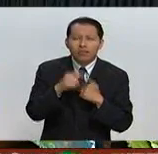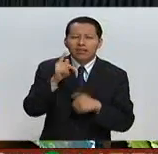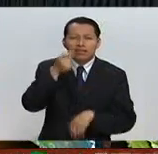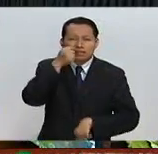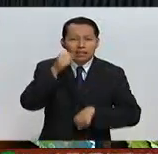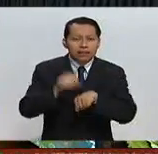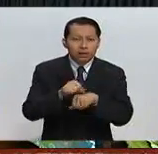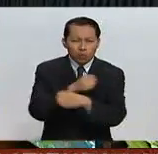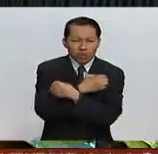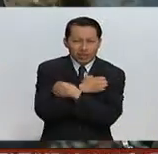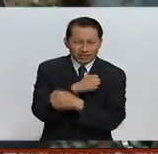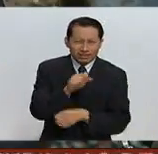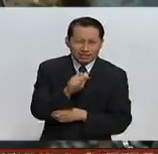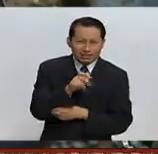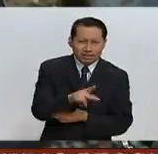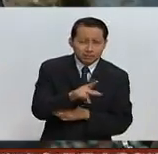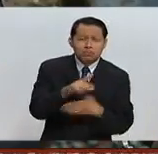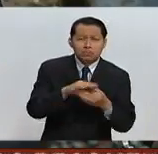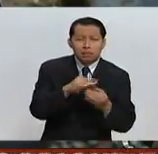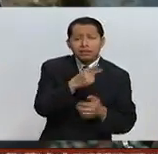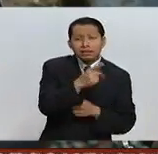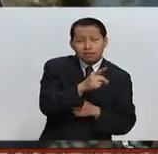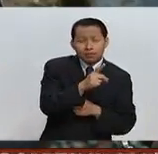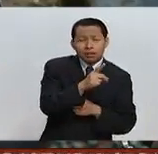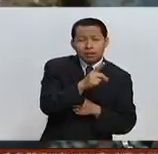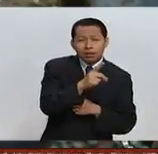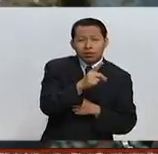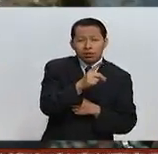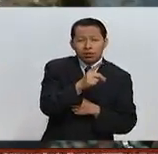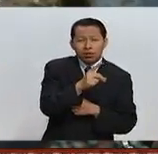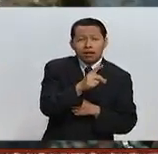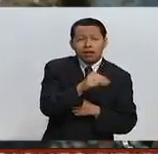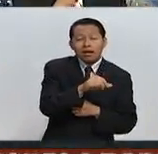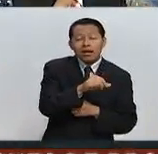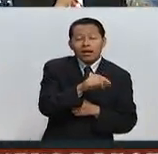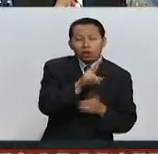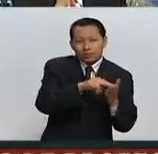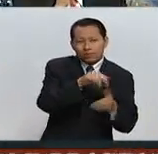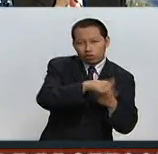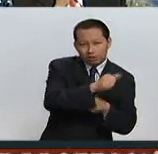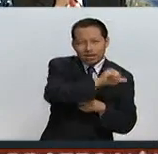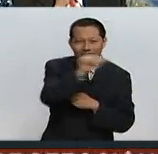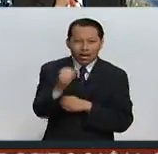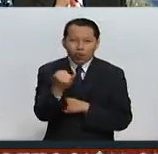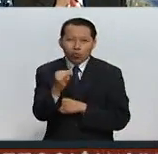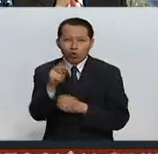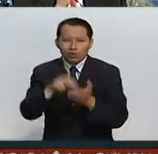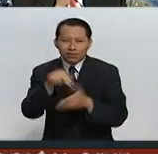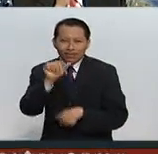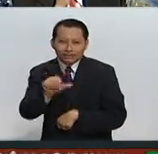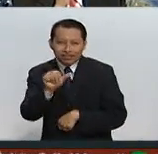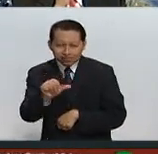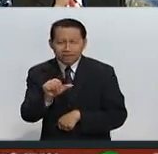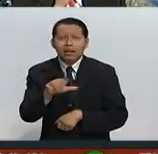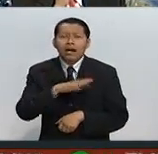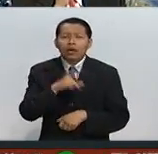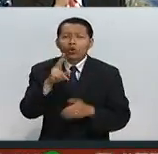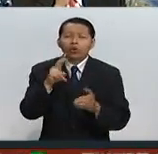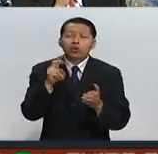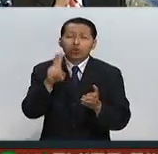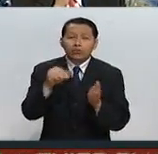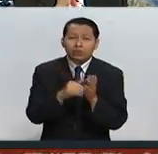Educación informó que de diciembre al 2012 a junio del 2016 se han sacado de este rezago a 2 millones